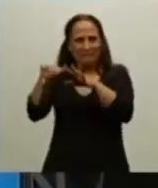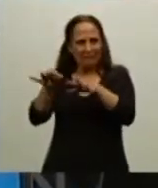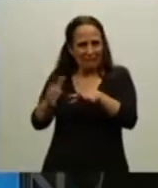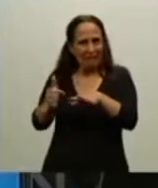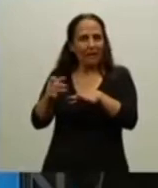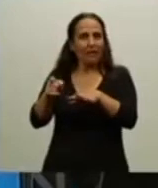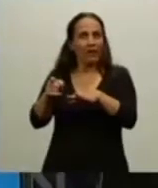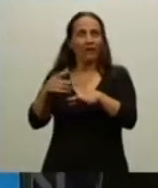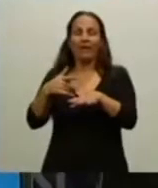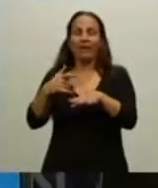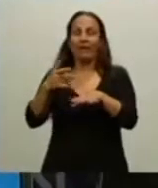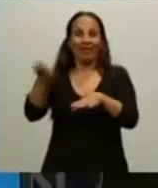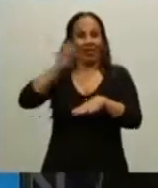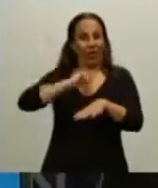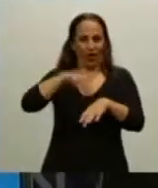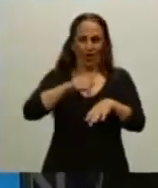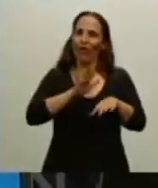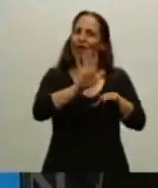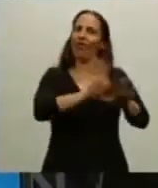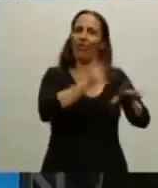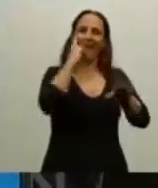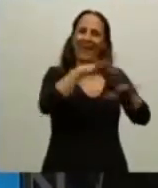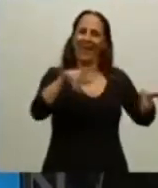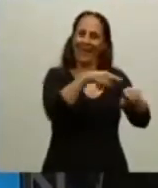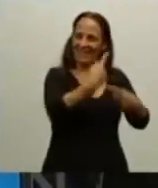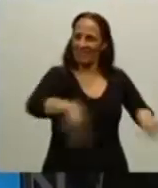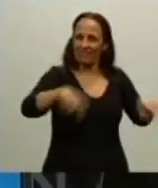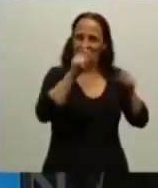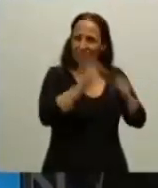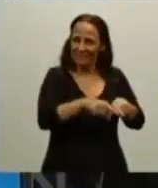y que va a estar aquí junto a los otros objetos,